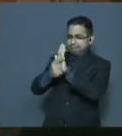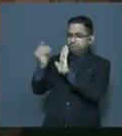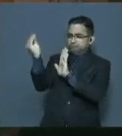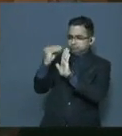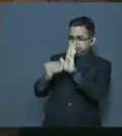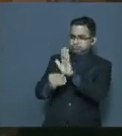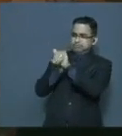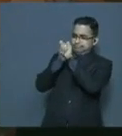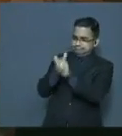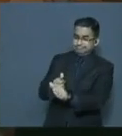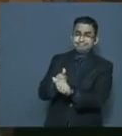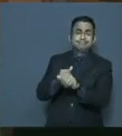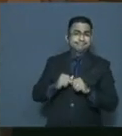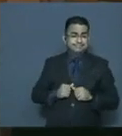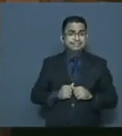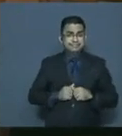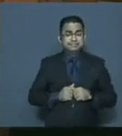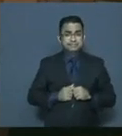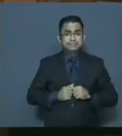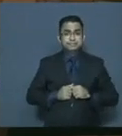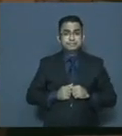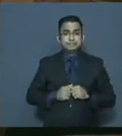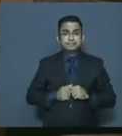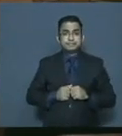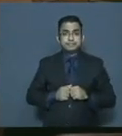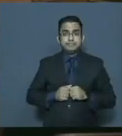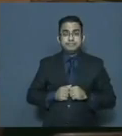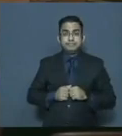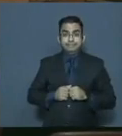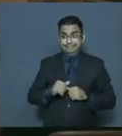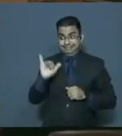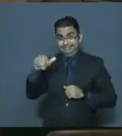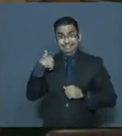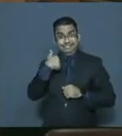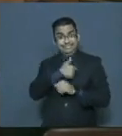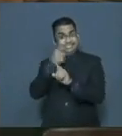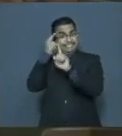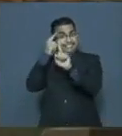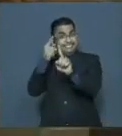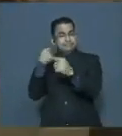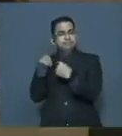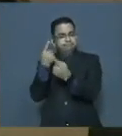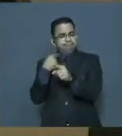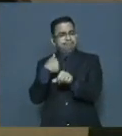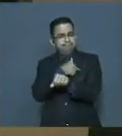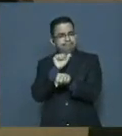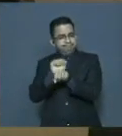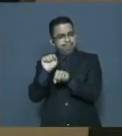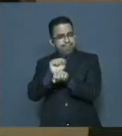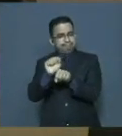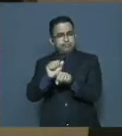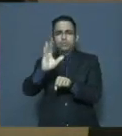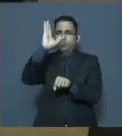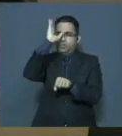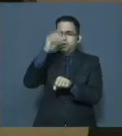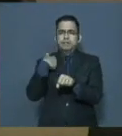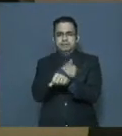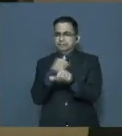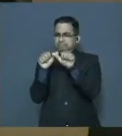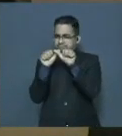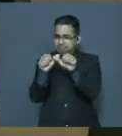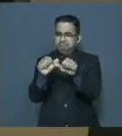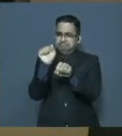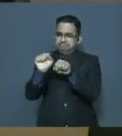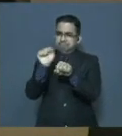en su sistema de integridad y transparencia. En esa dirección hemos trabajado y continuaremos sin descanso